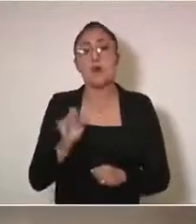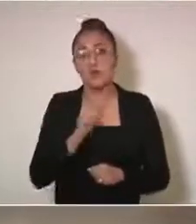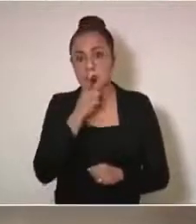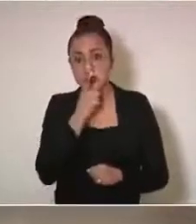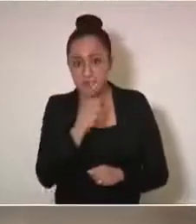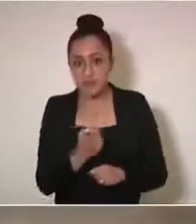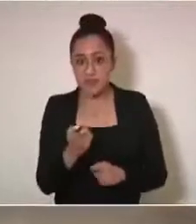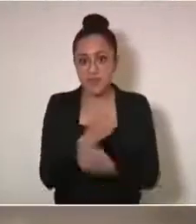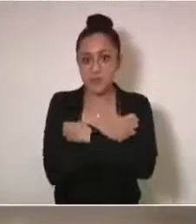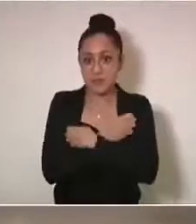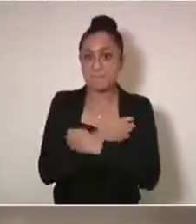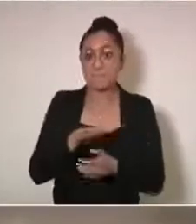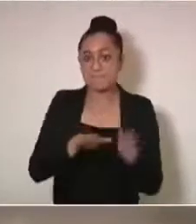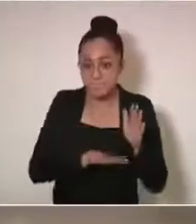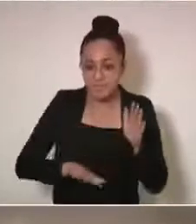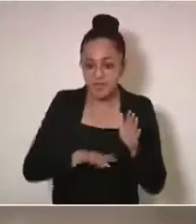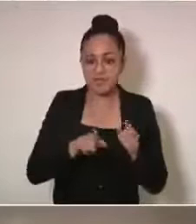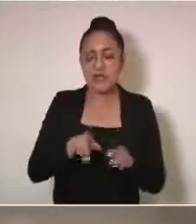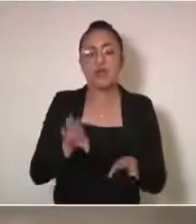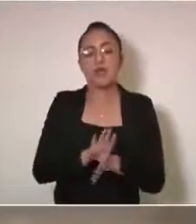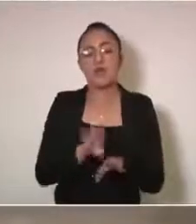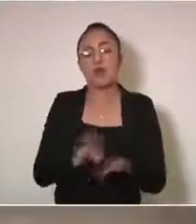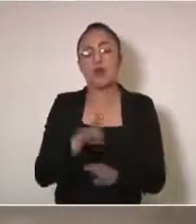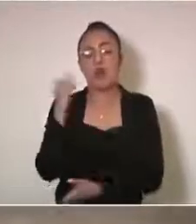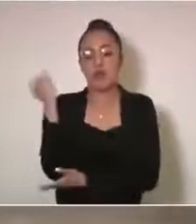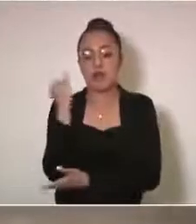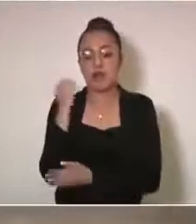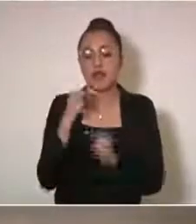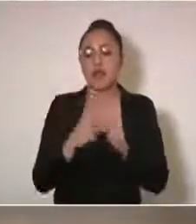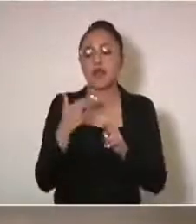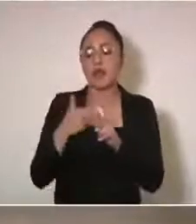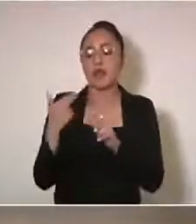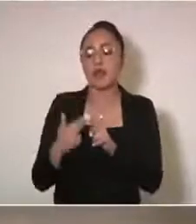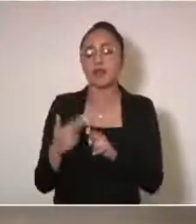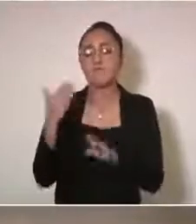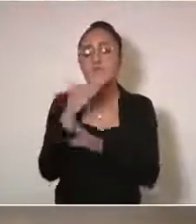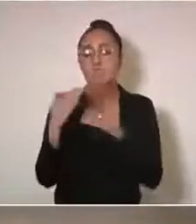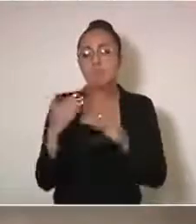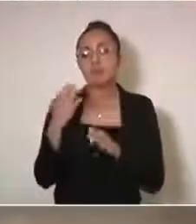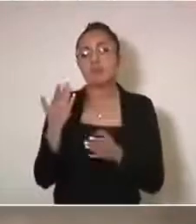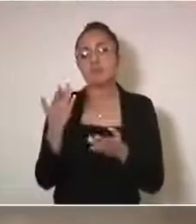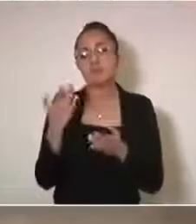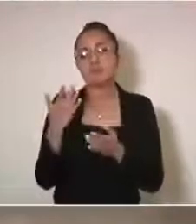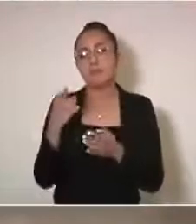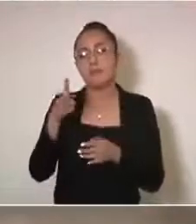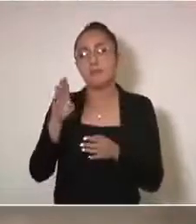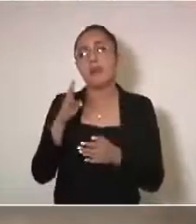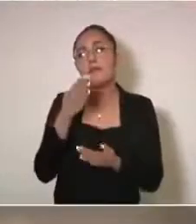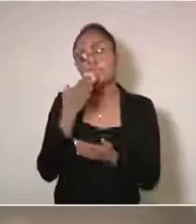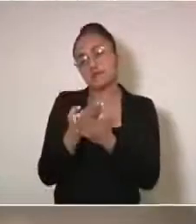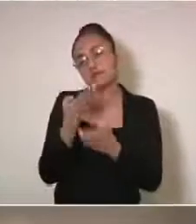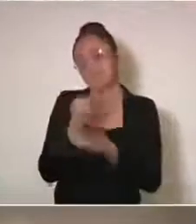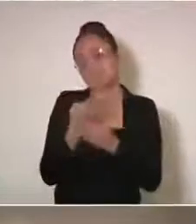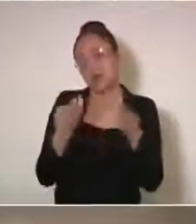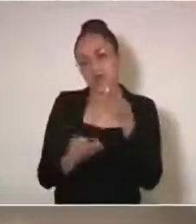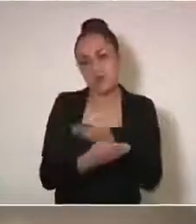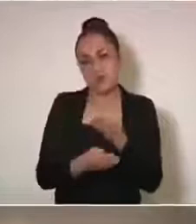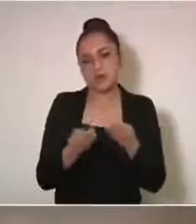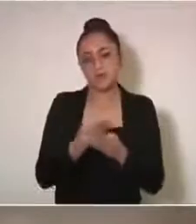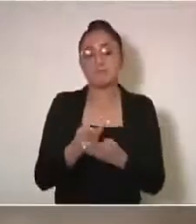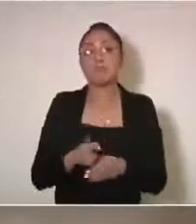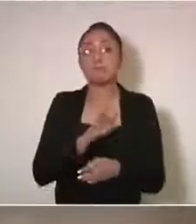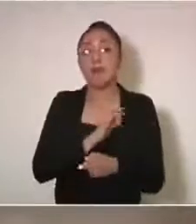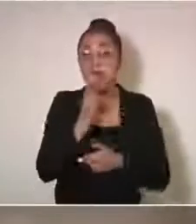educación básica es desde educación preescolar hasta educación media superior, es decir, bachillerato, es posible